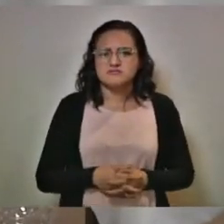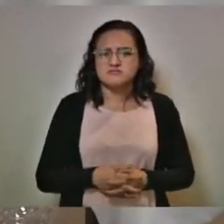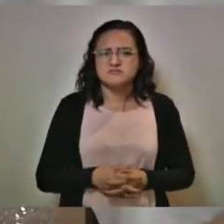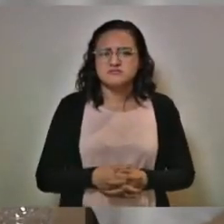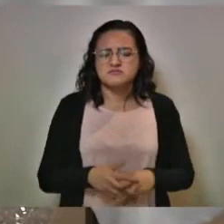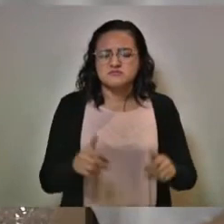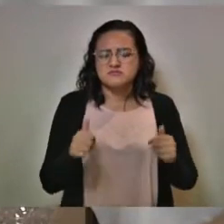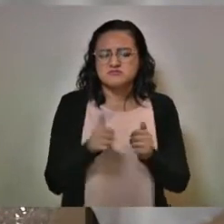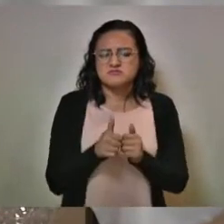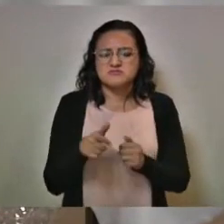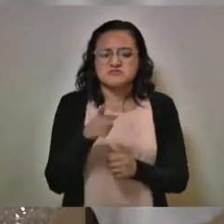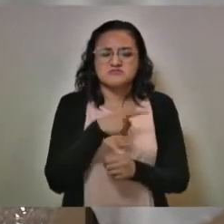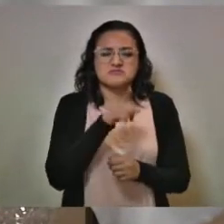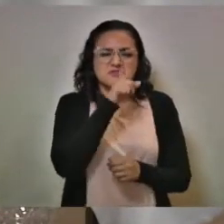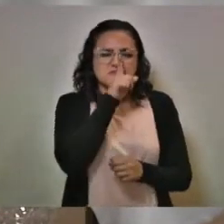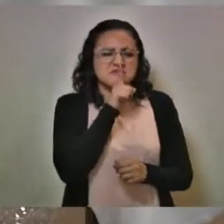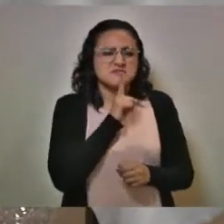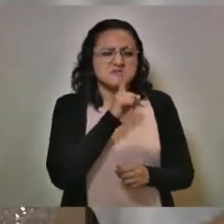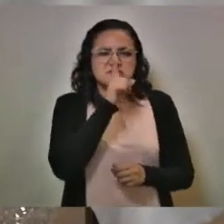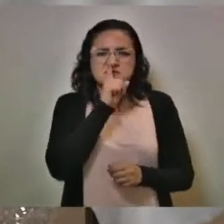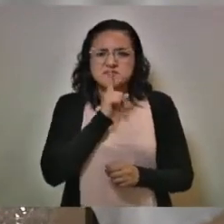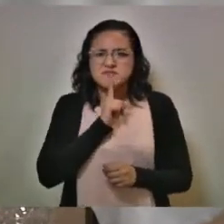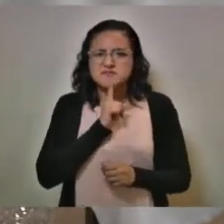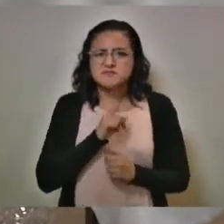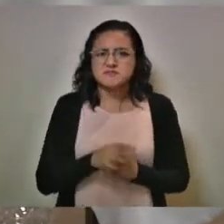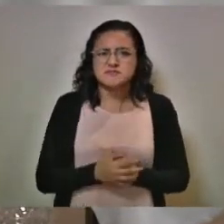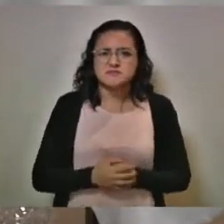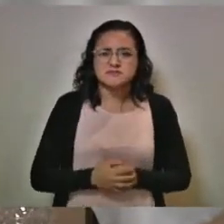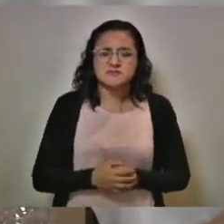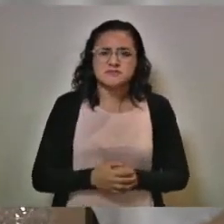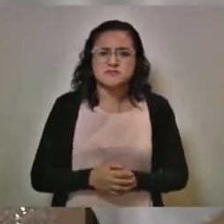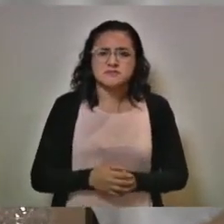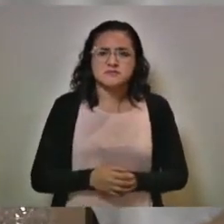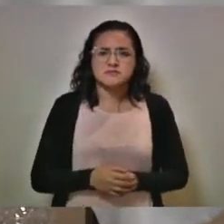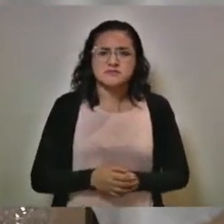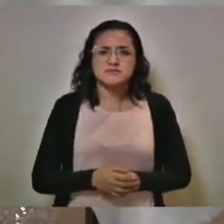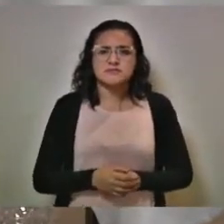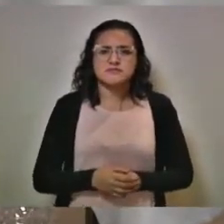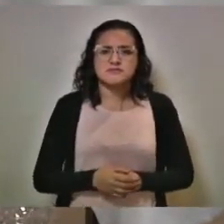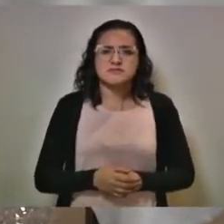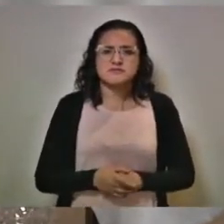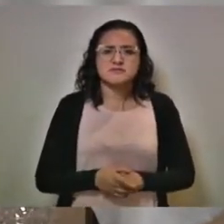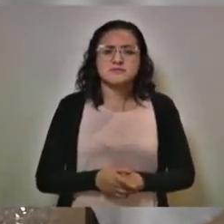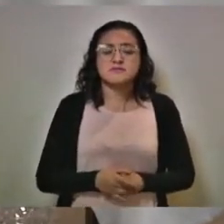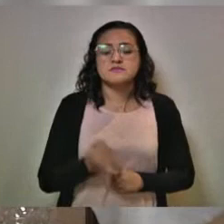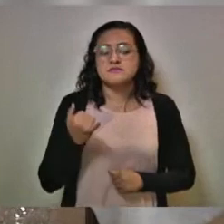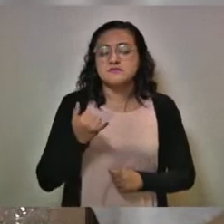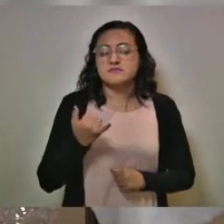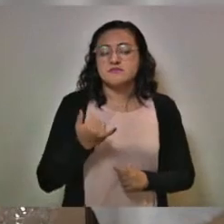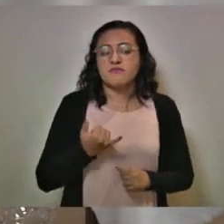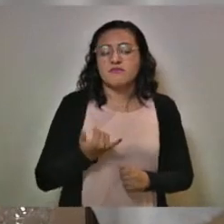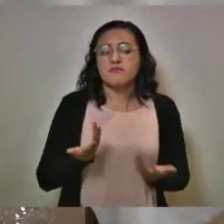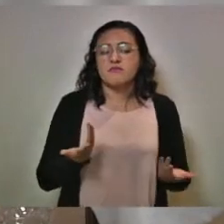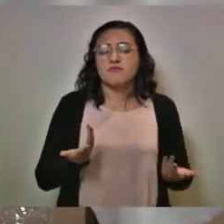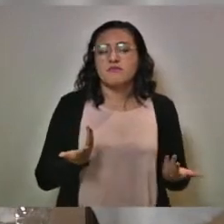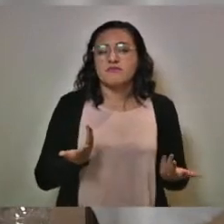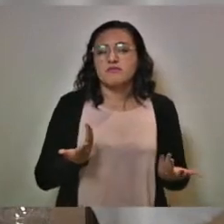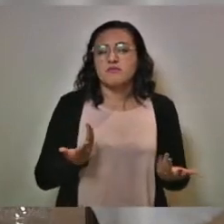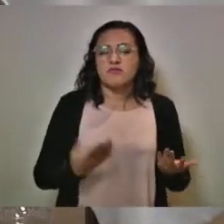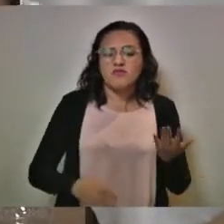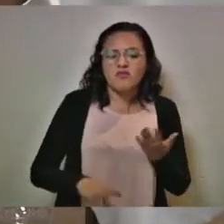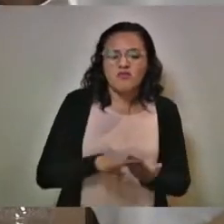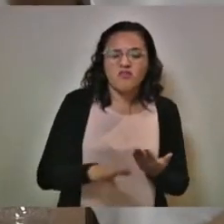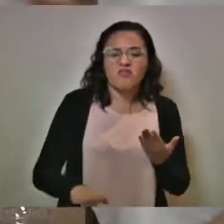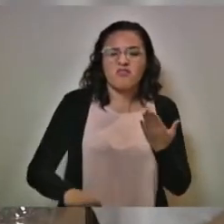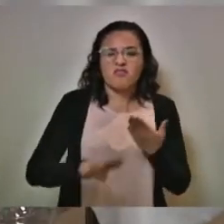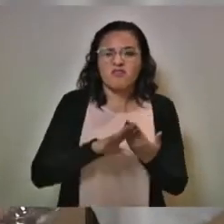con el cinismo de la mentira y ofenden, crean